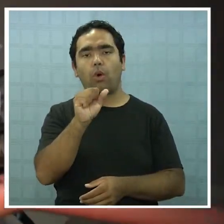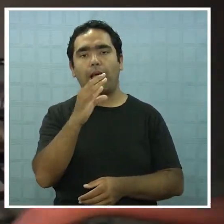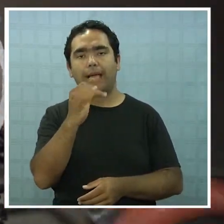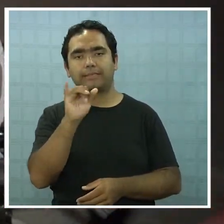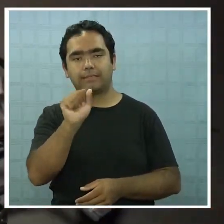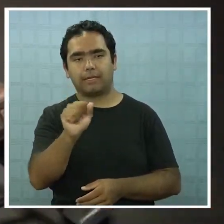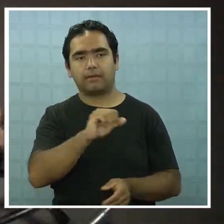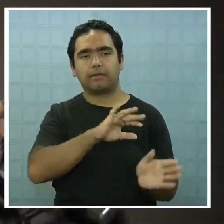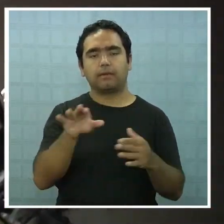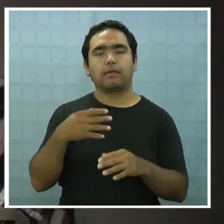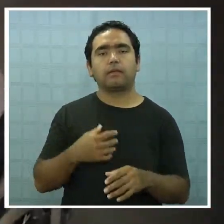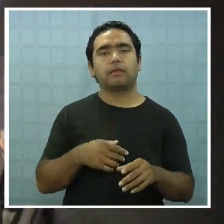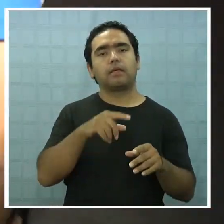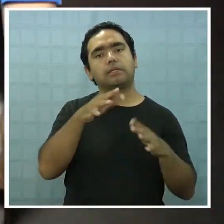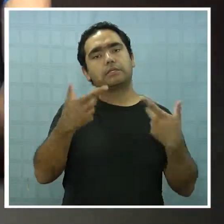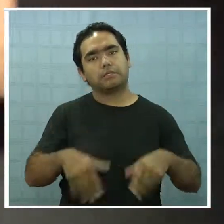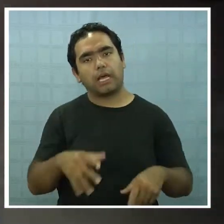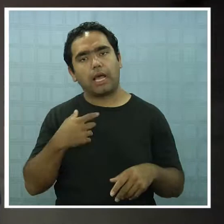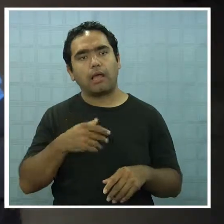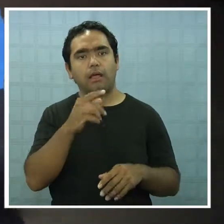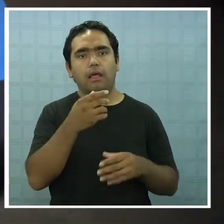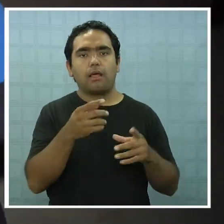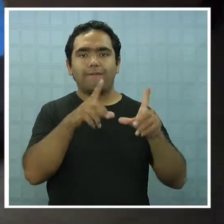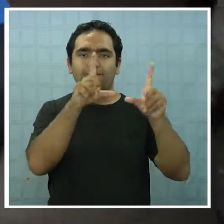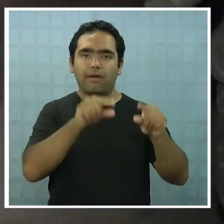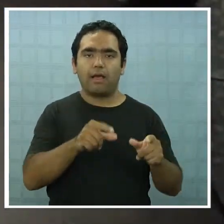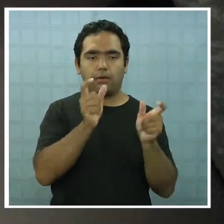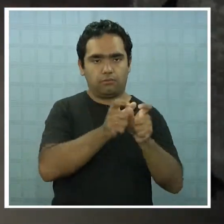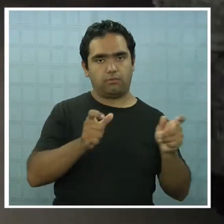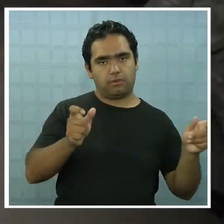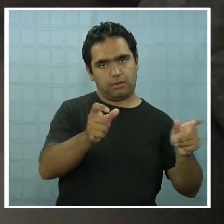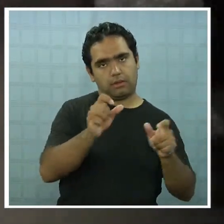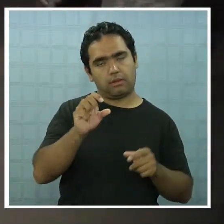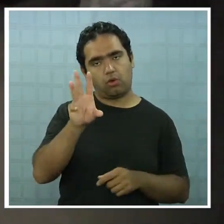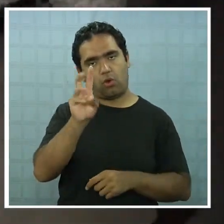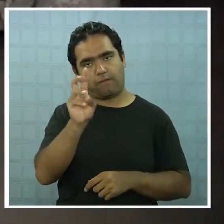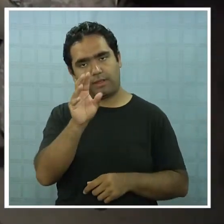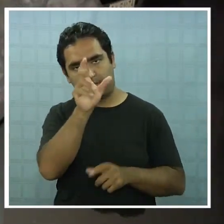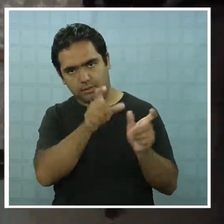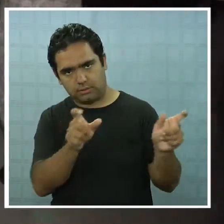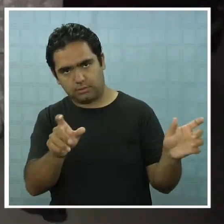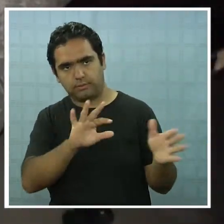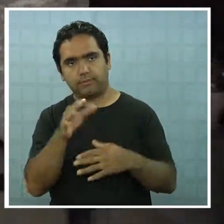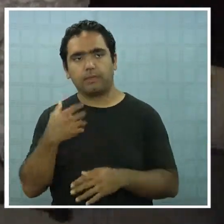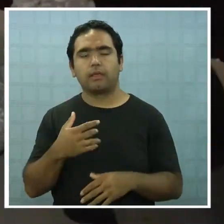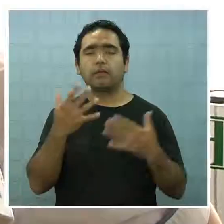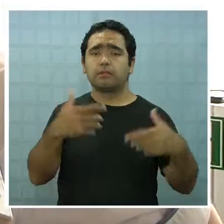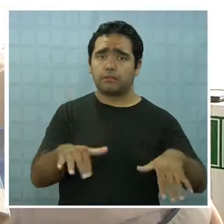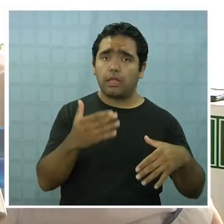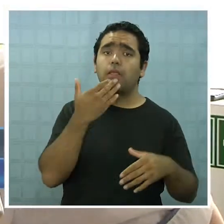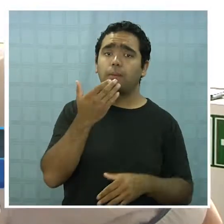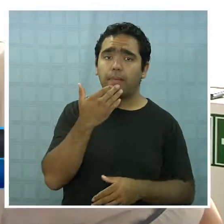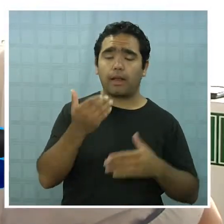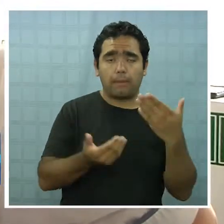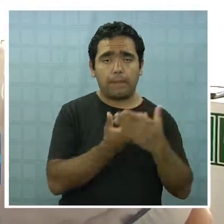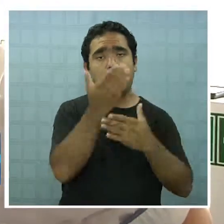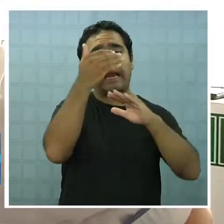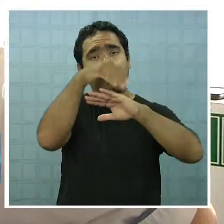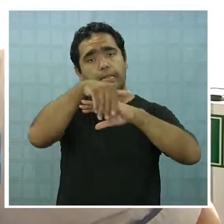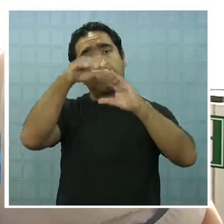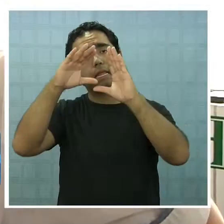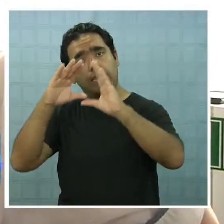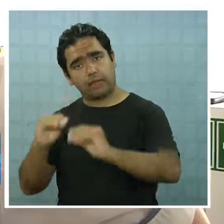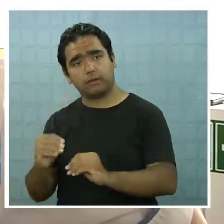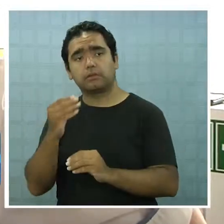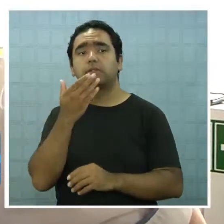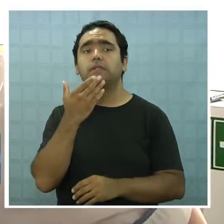menos de 90 personas. Tenemos 100 raciones, desayuno, almuerzo, once y cena. Para la gente que está